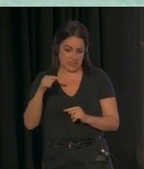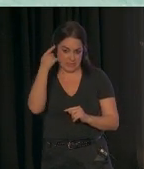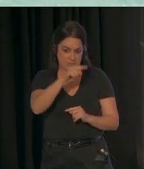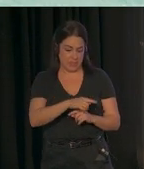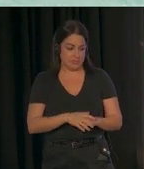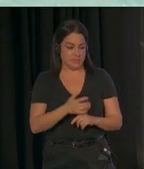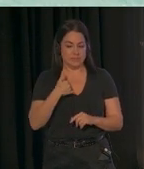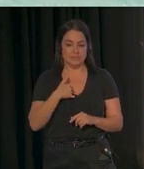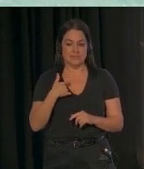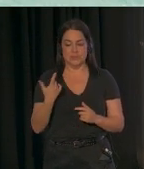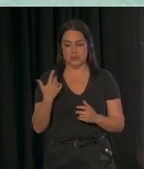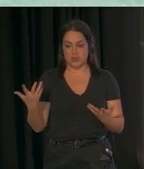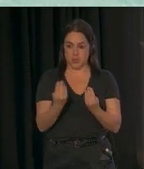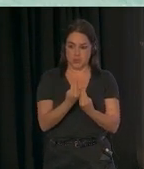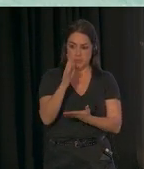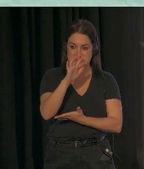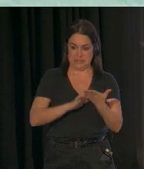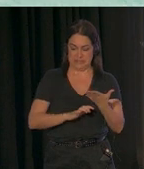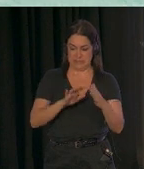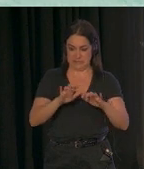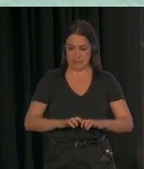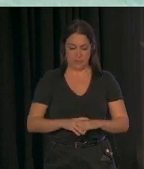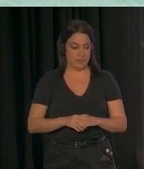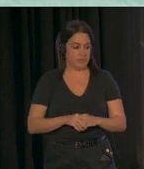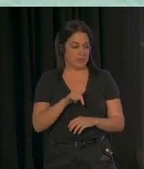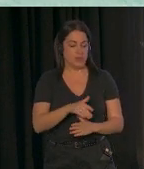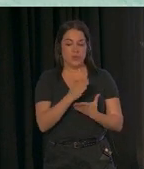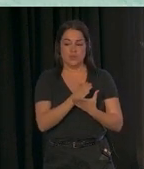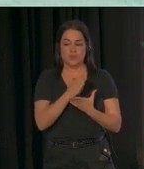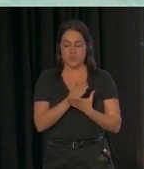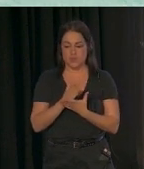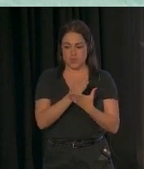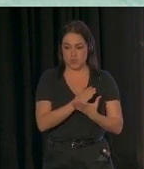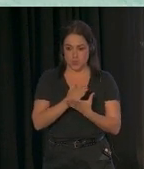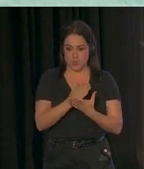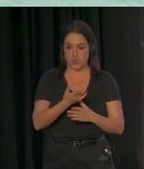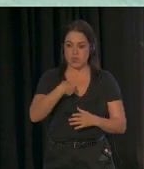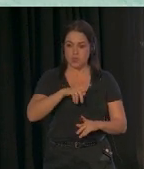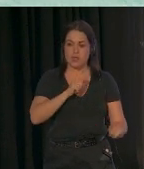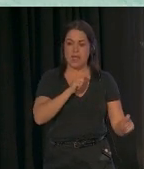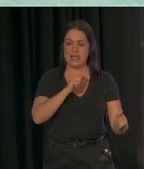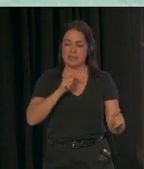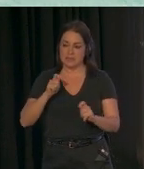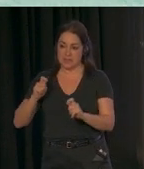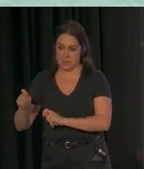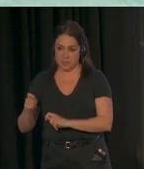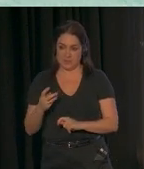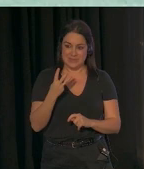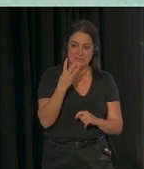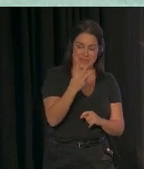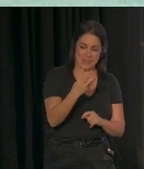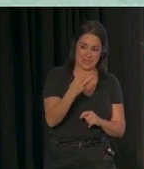juntos. Así que es un estudio en el que entrevistamos a 35